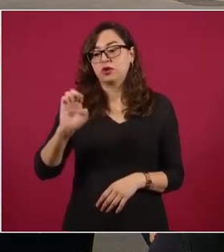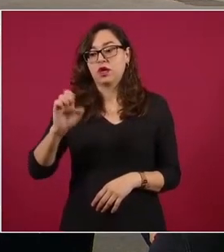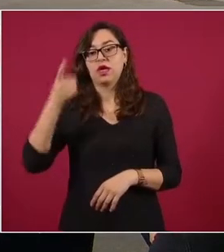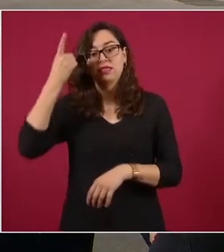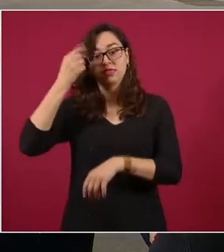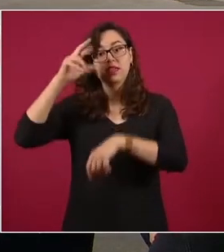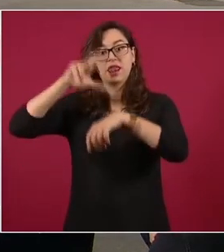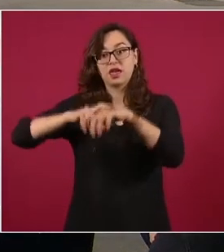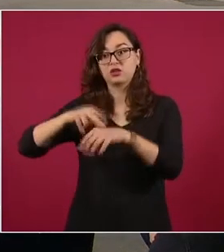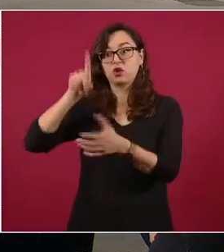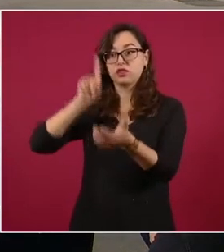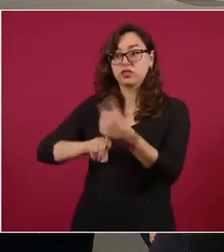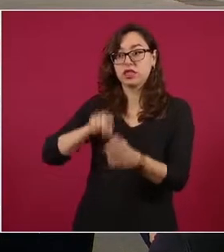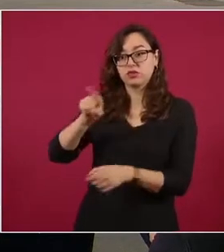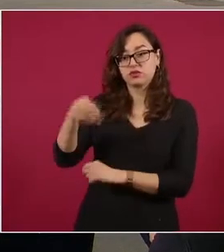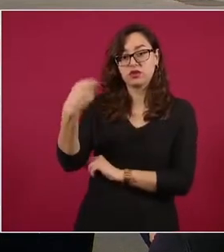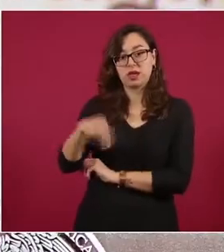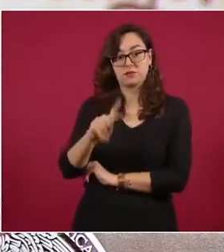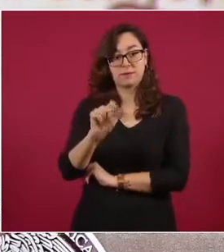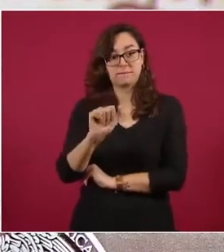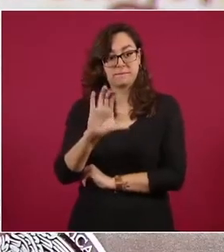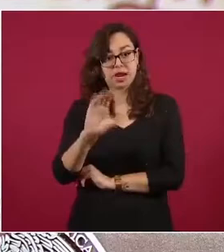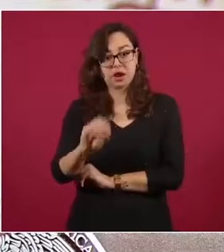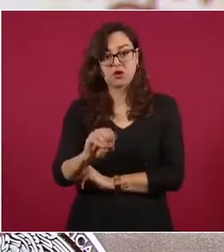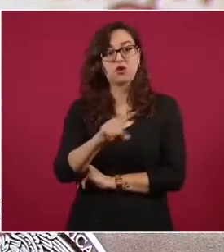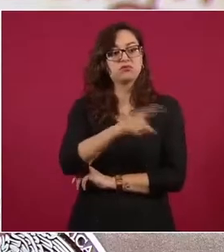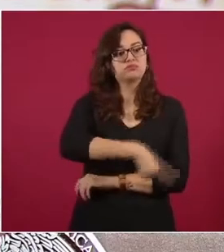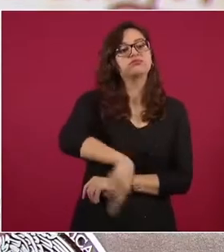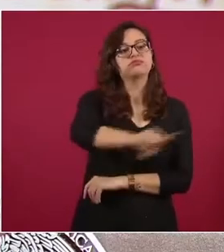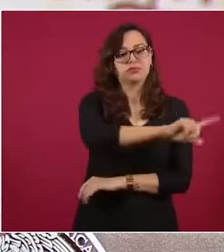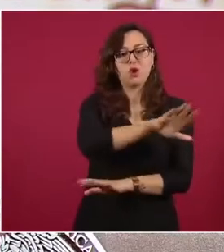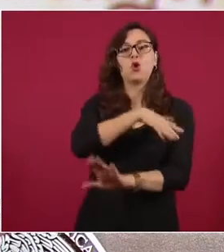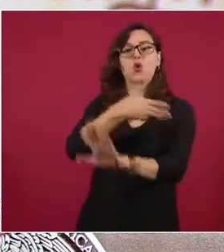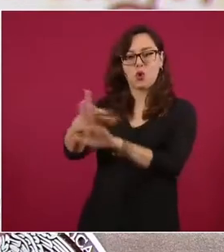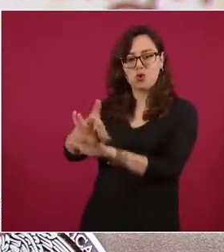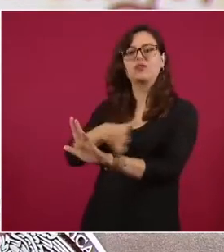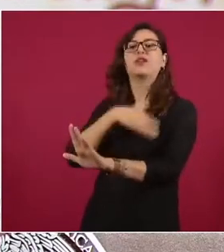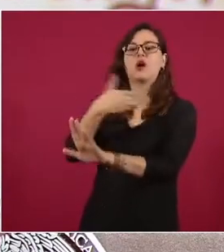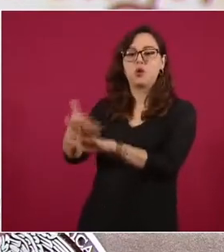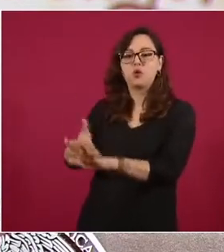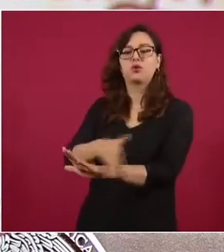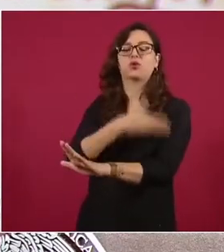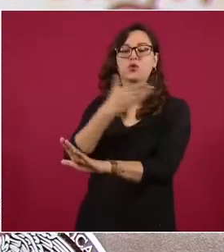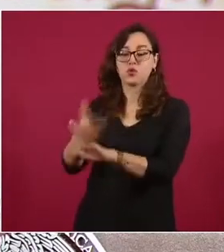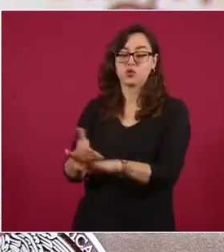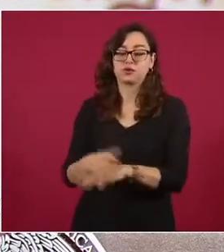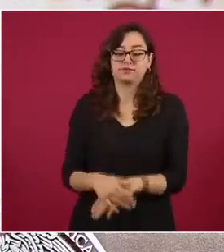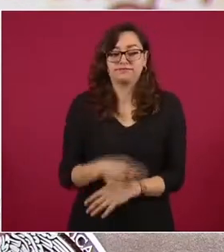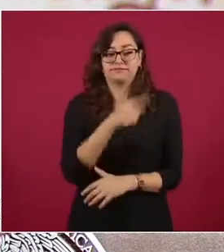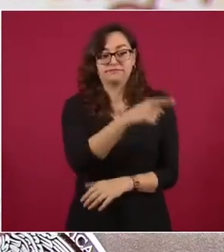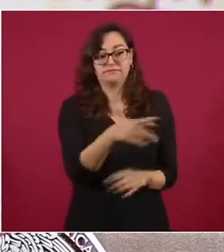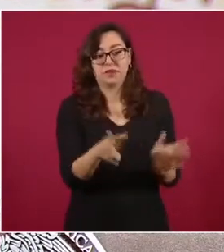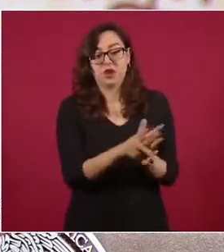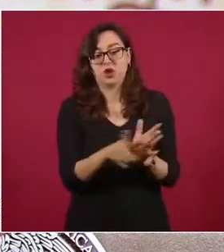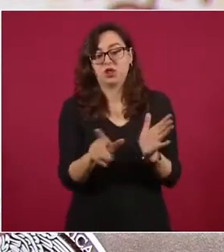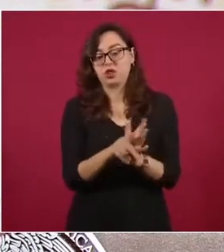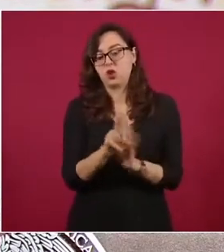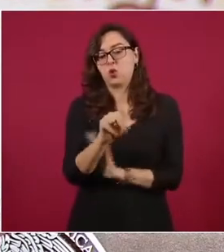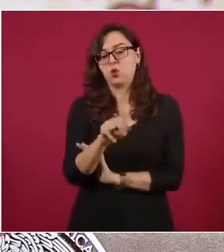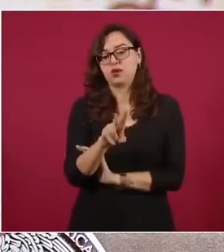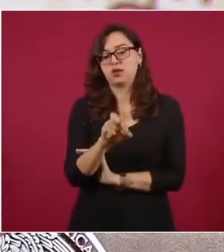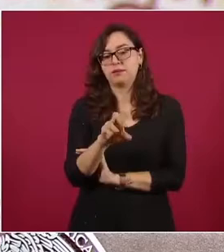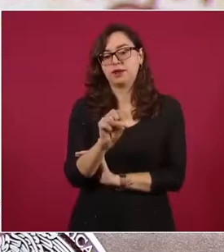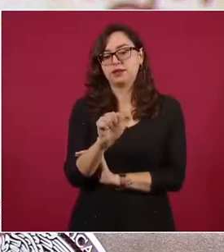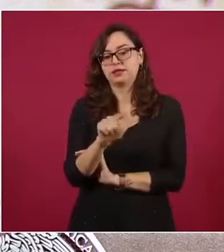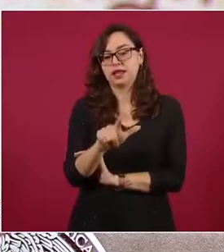Así lo hizo recientemente el Universal, en cuya primera plana publicó una nota titulada